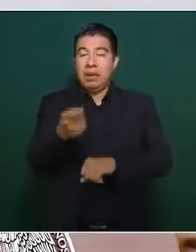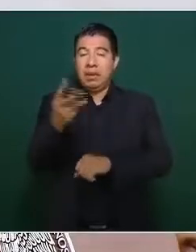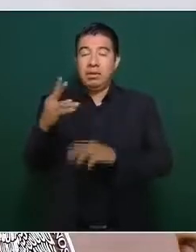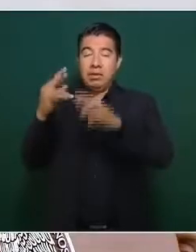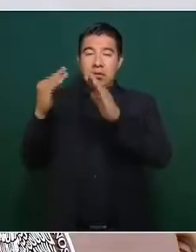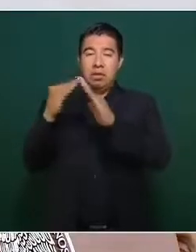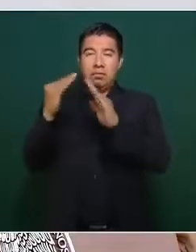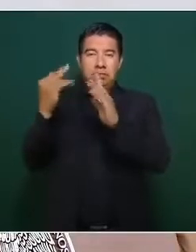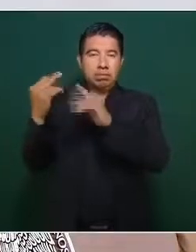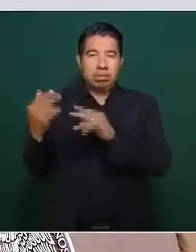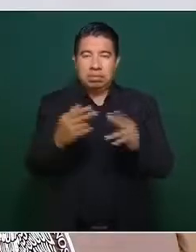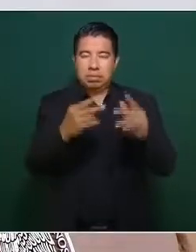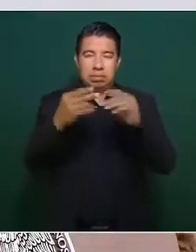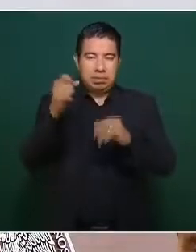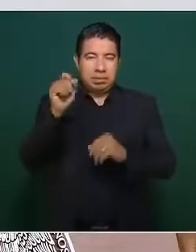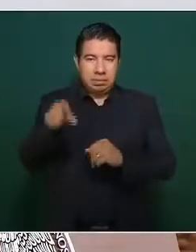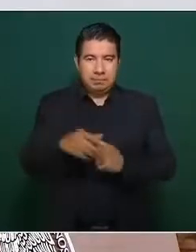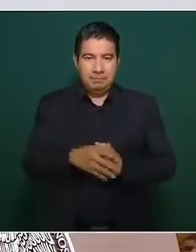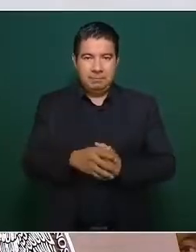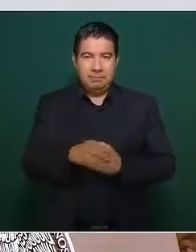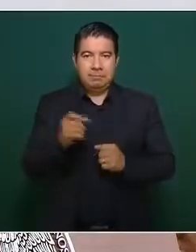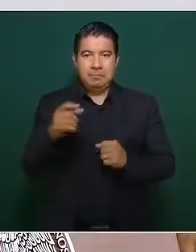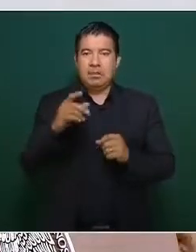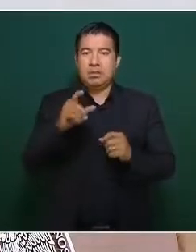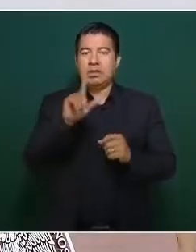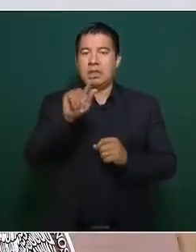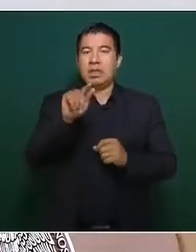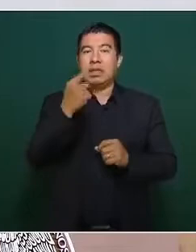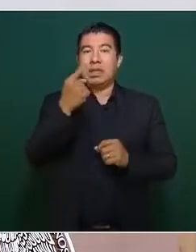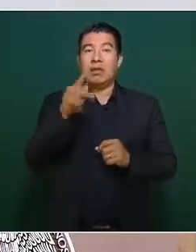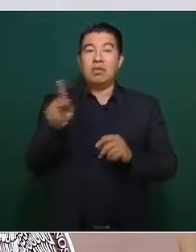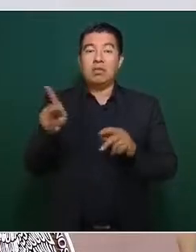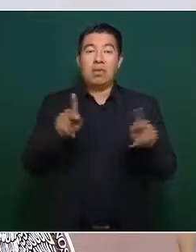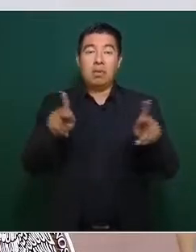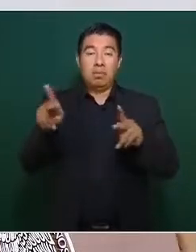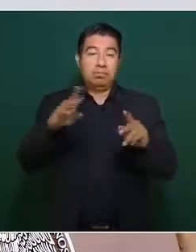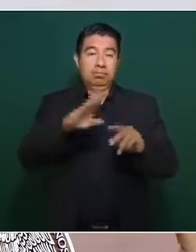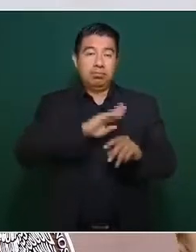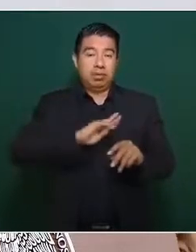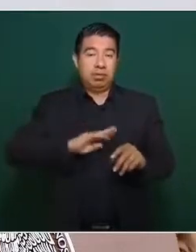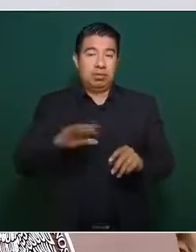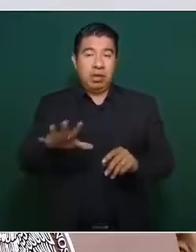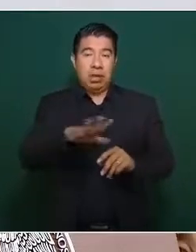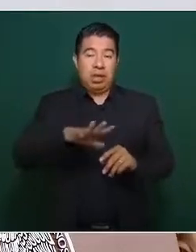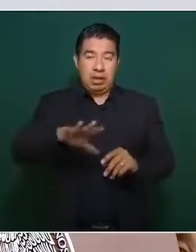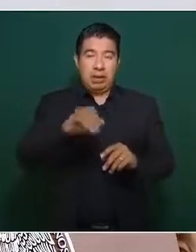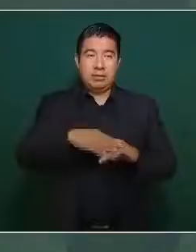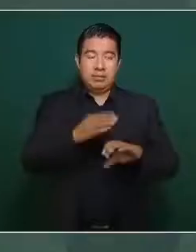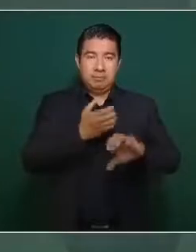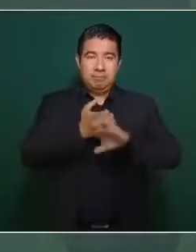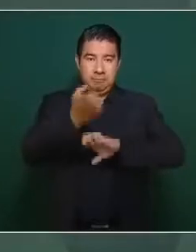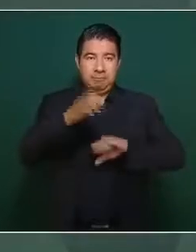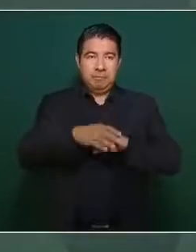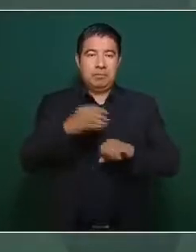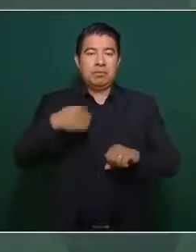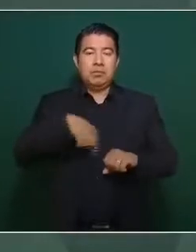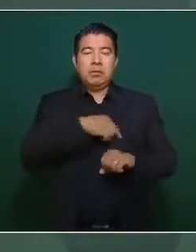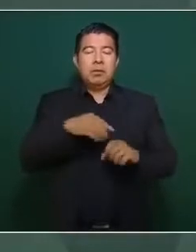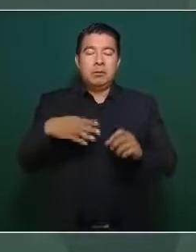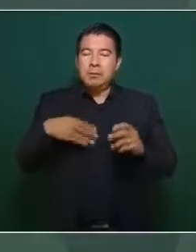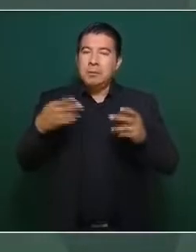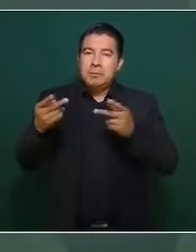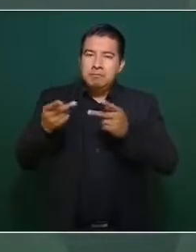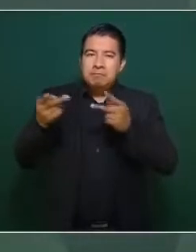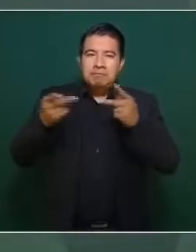damnificadas en 71 municipios del Estado. Ha sido un trabajo que se ha realizado